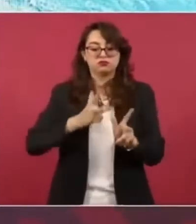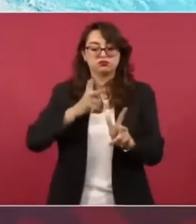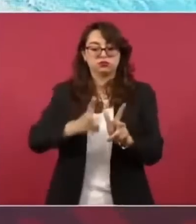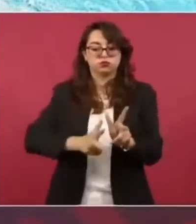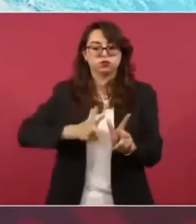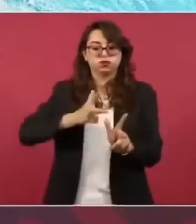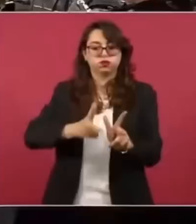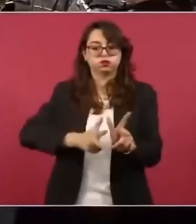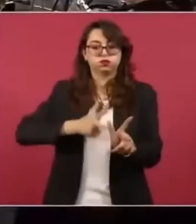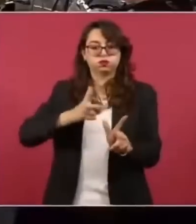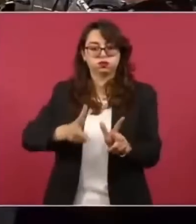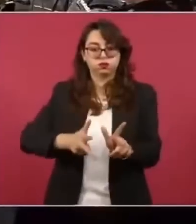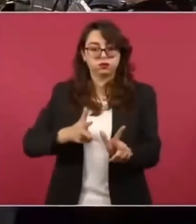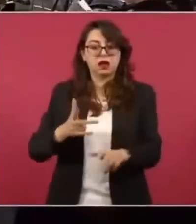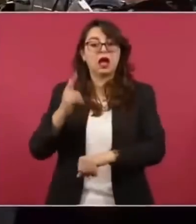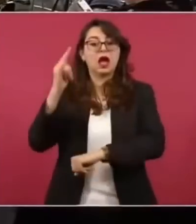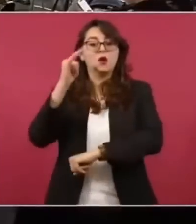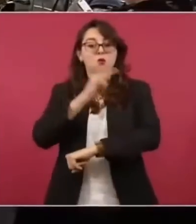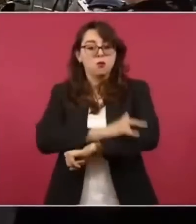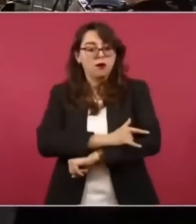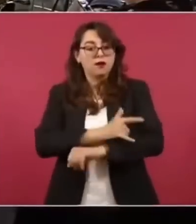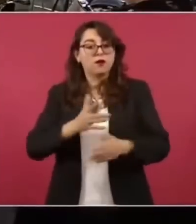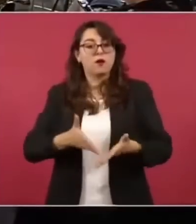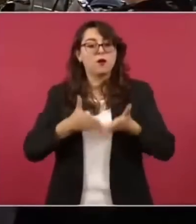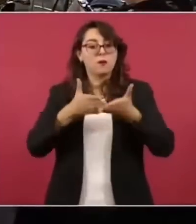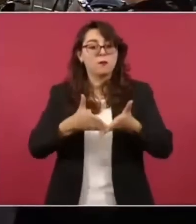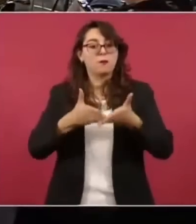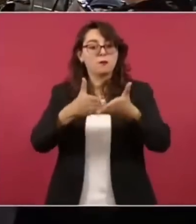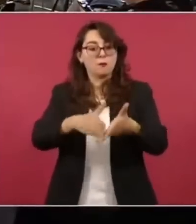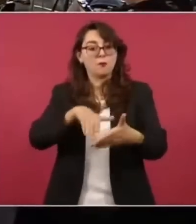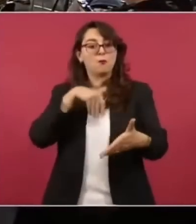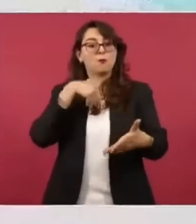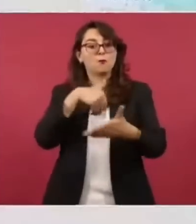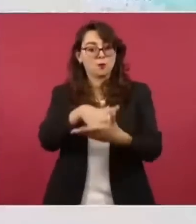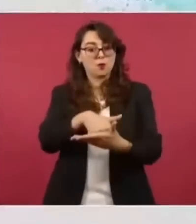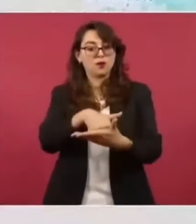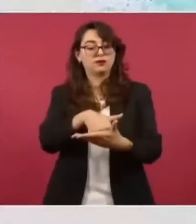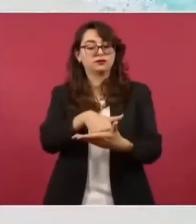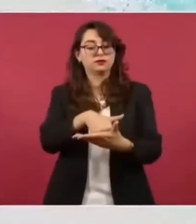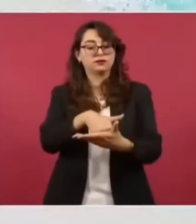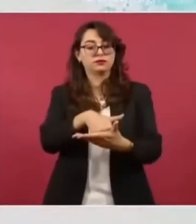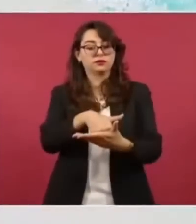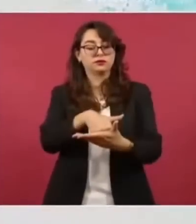con aeropuertos con puertos y con